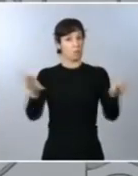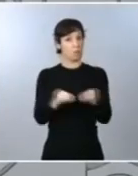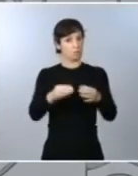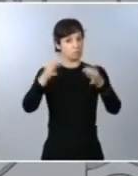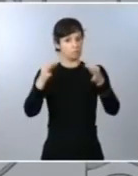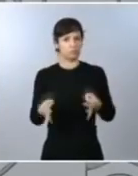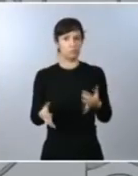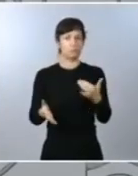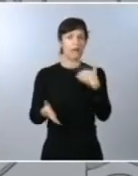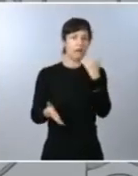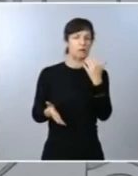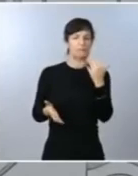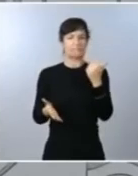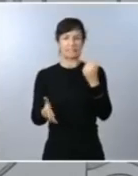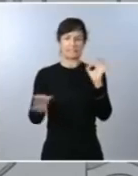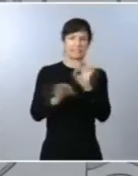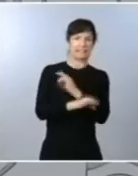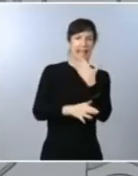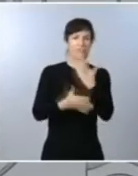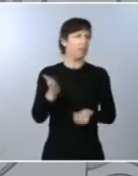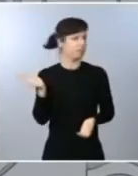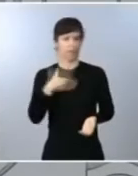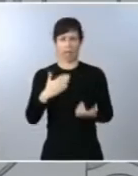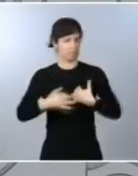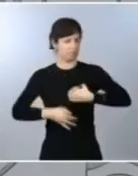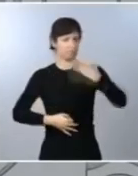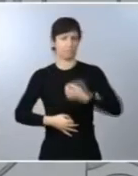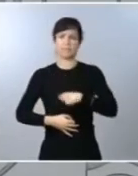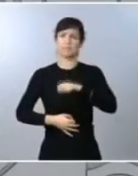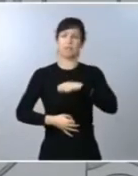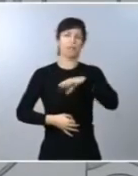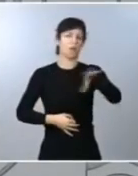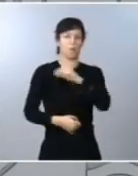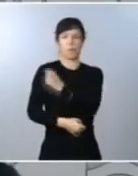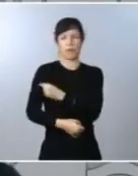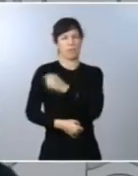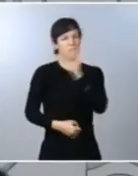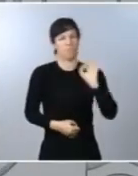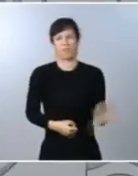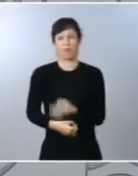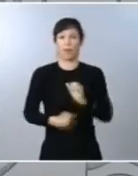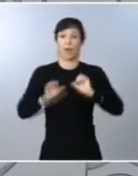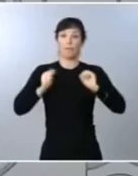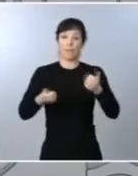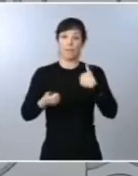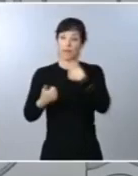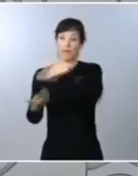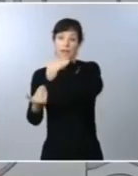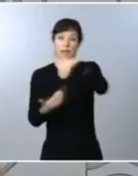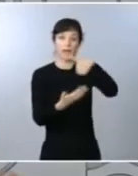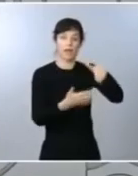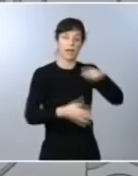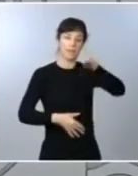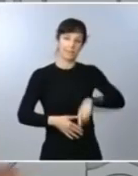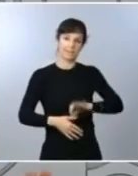equivocarnos, que España tiene garantizado el acceso a vacunas, que empezarán a suministrarse a partir del mes de enero y